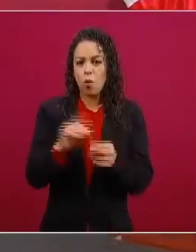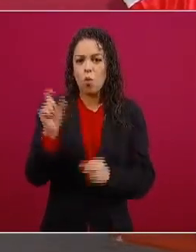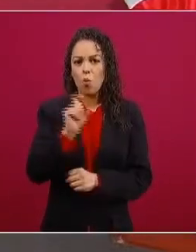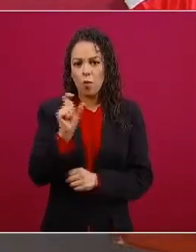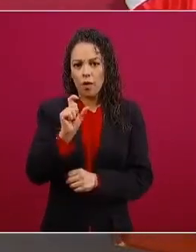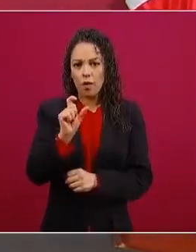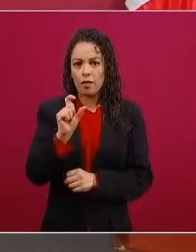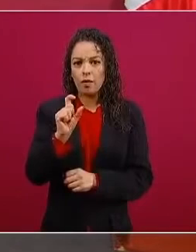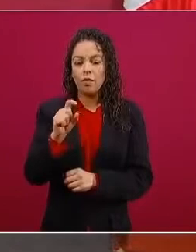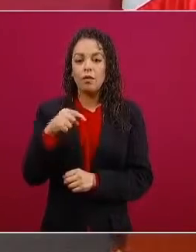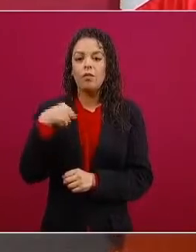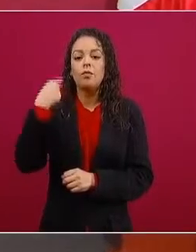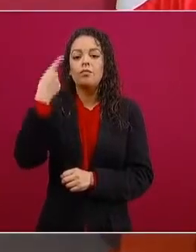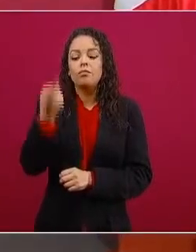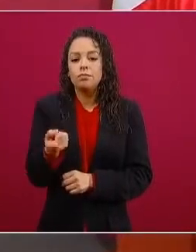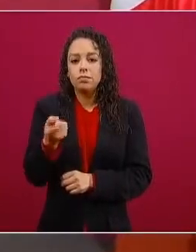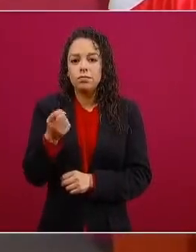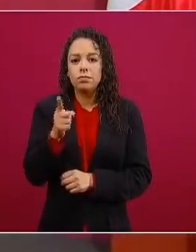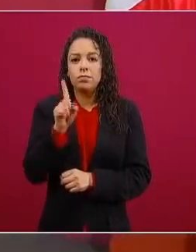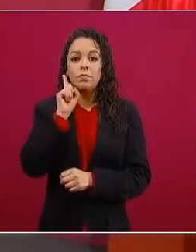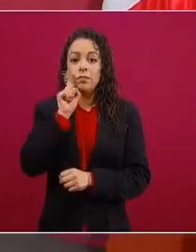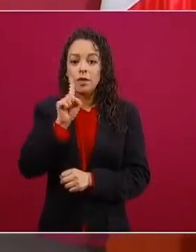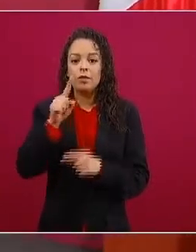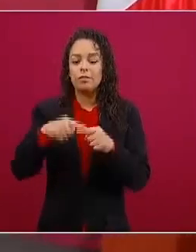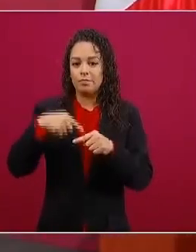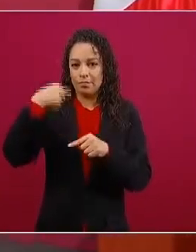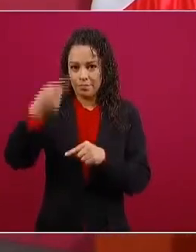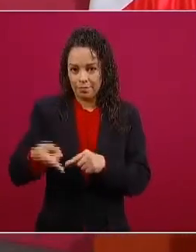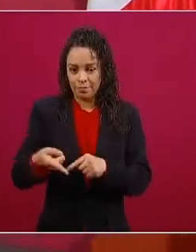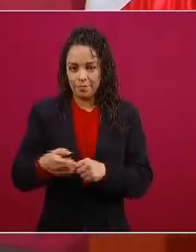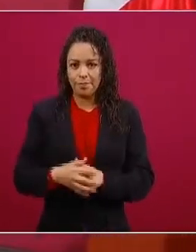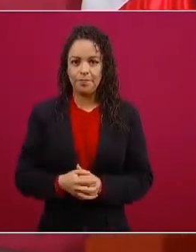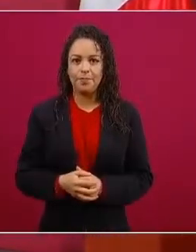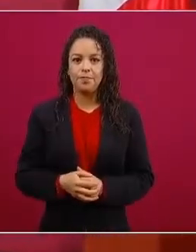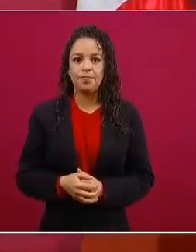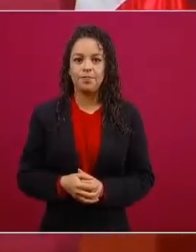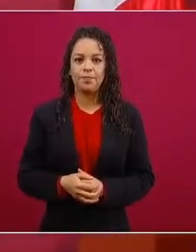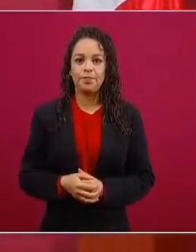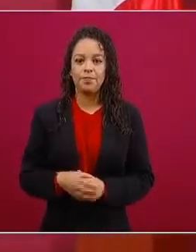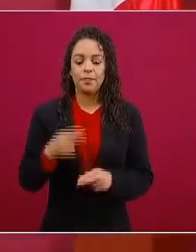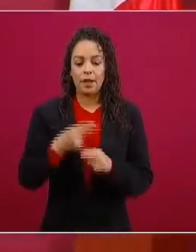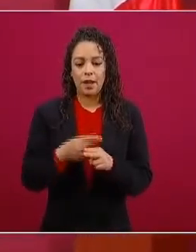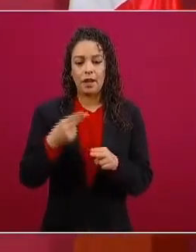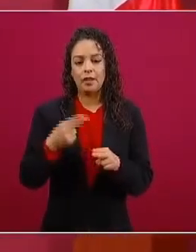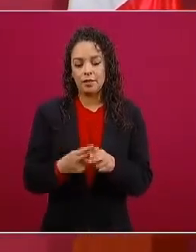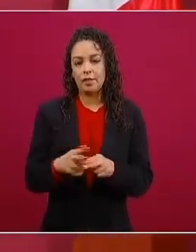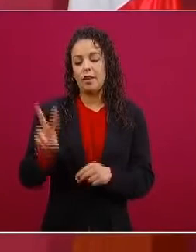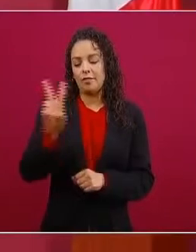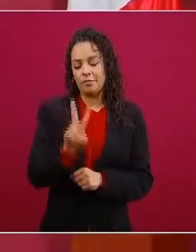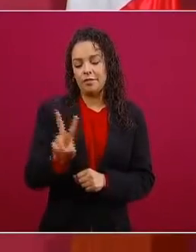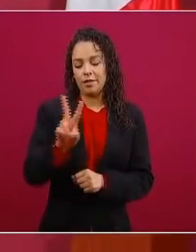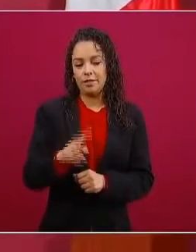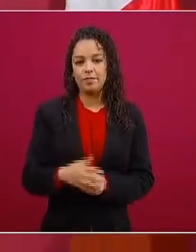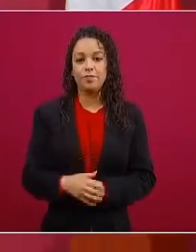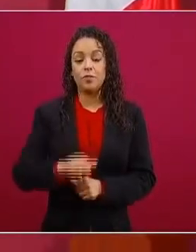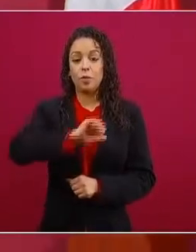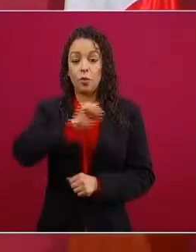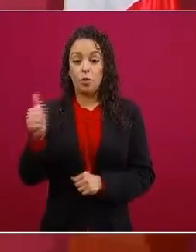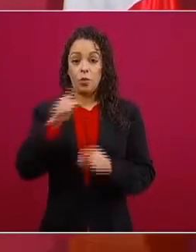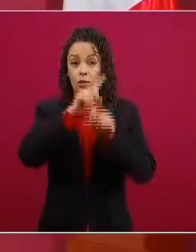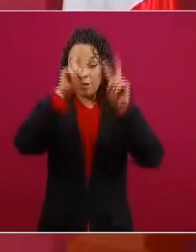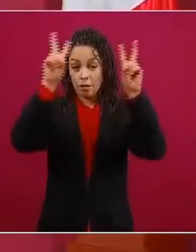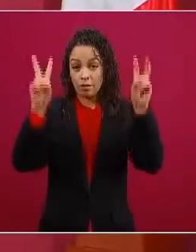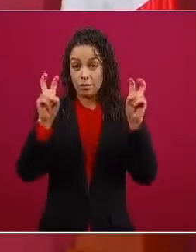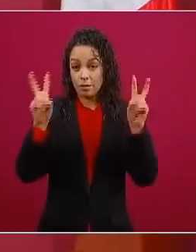en otros temas que van a ir requiriendo